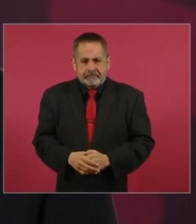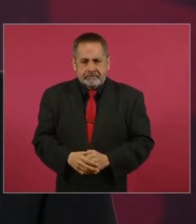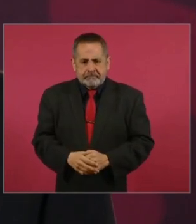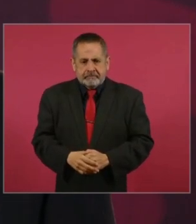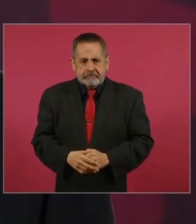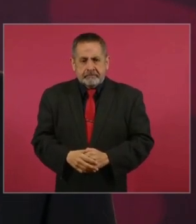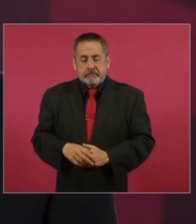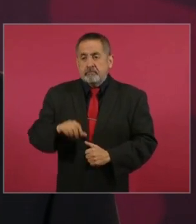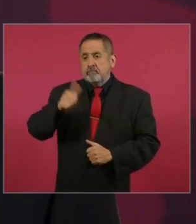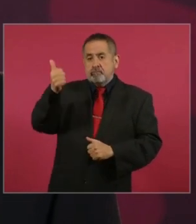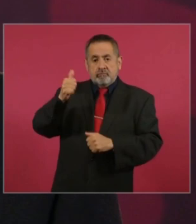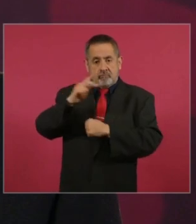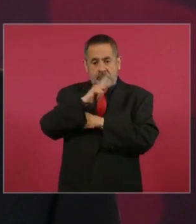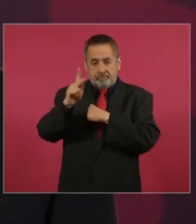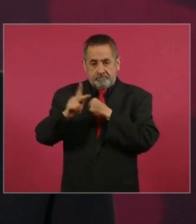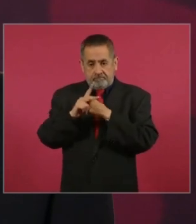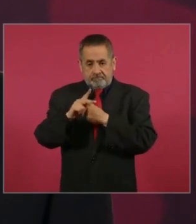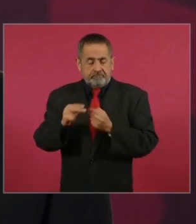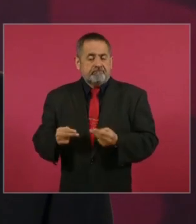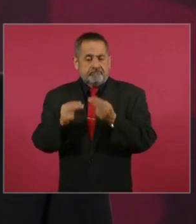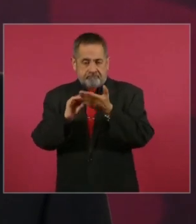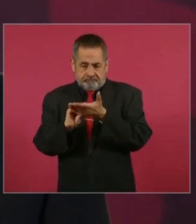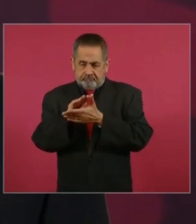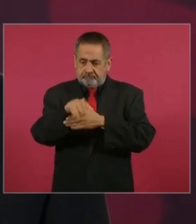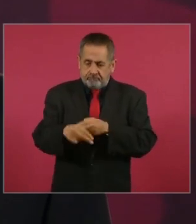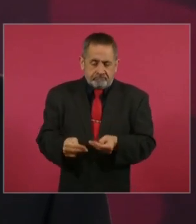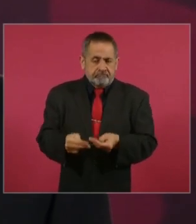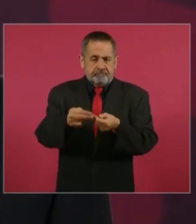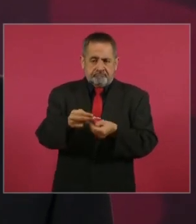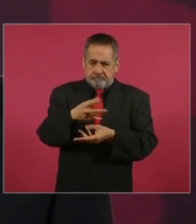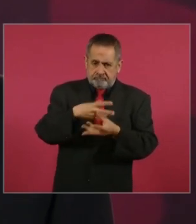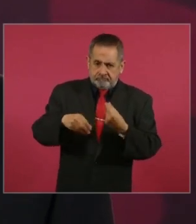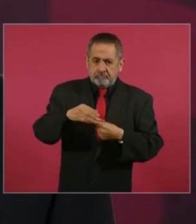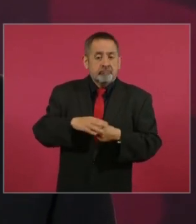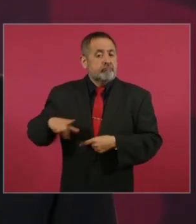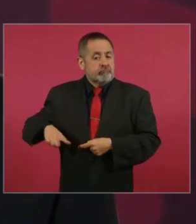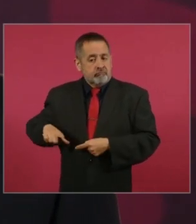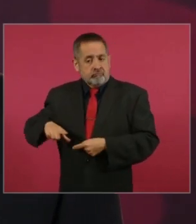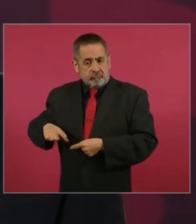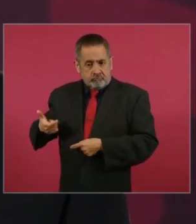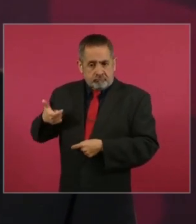La llegada de inversión extranjera, lo que ha significado la inversión pública,